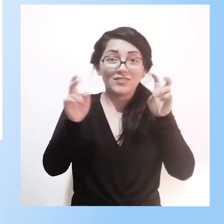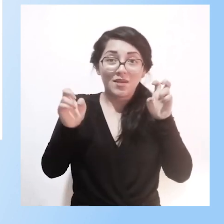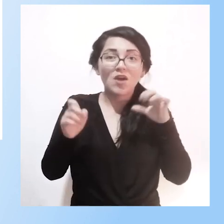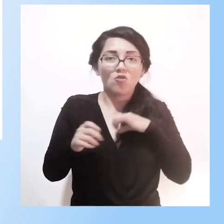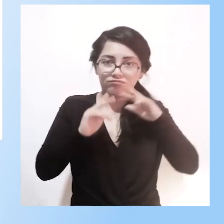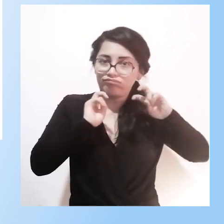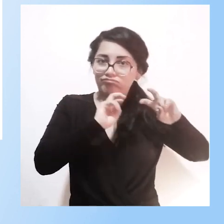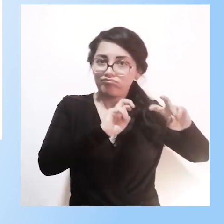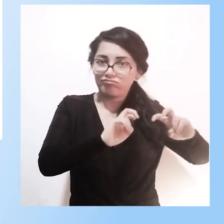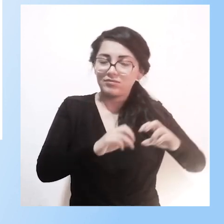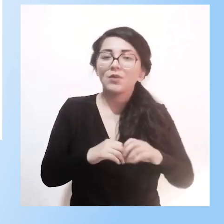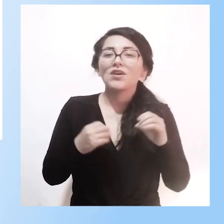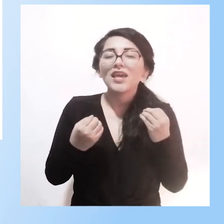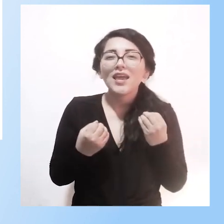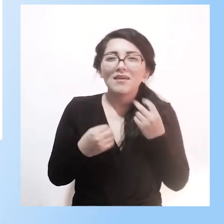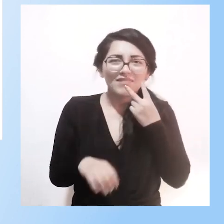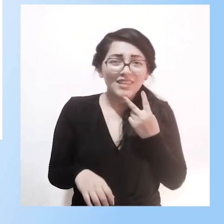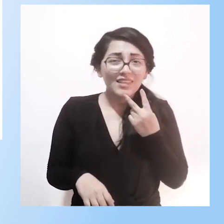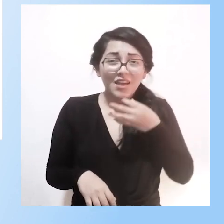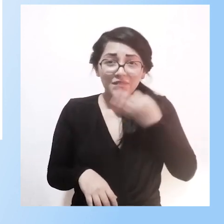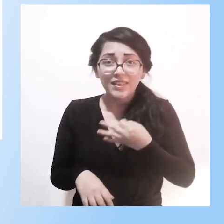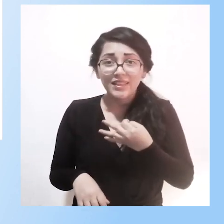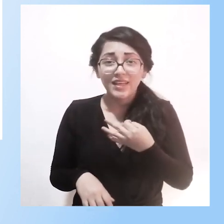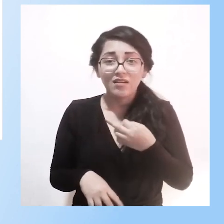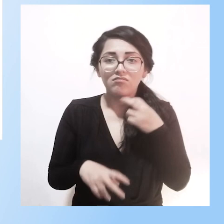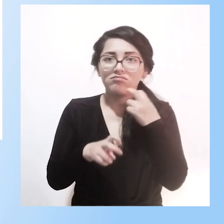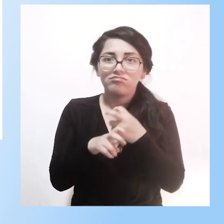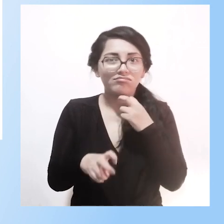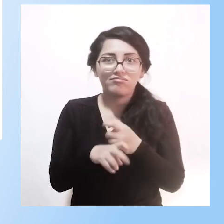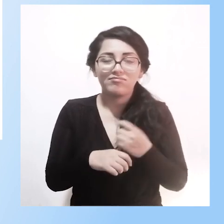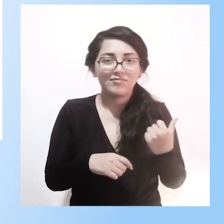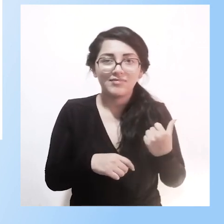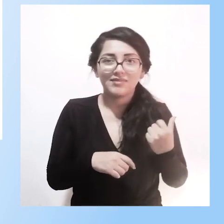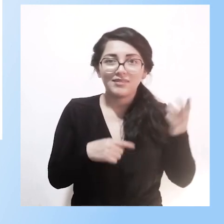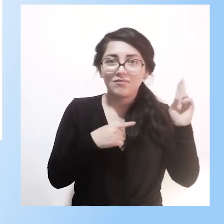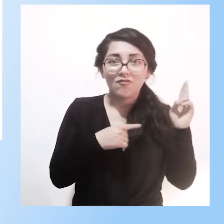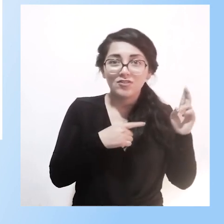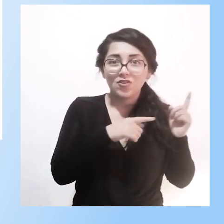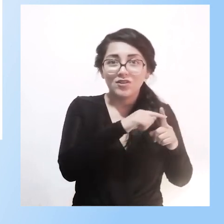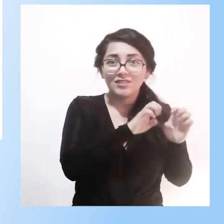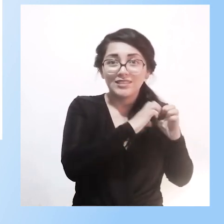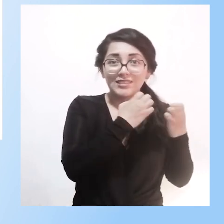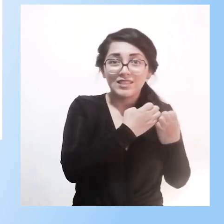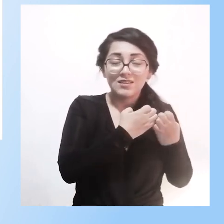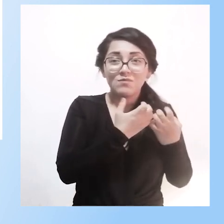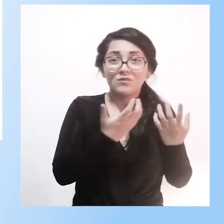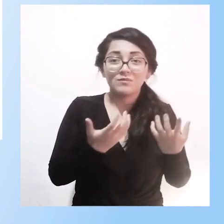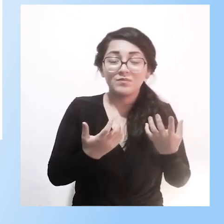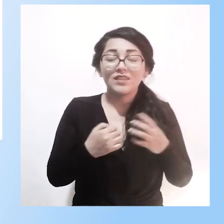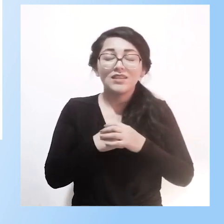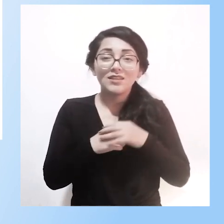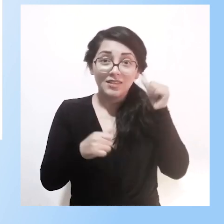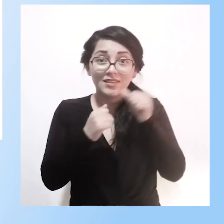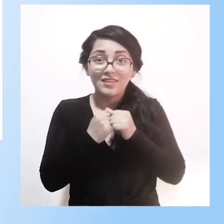experiencia de la dificultad de las profesoras y del equipo que yo coordenaba